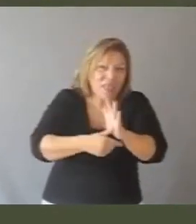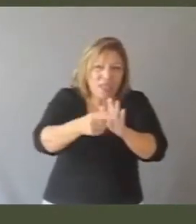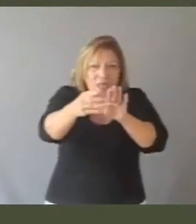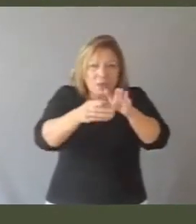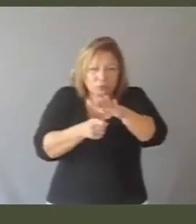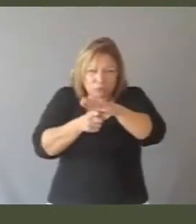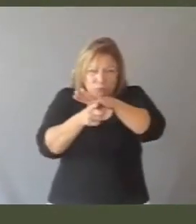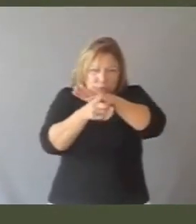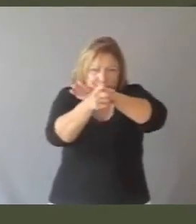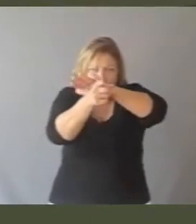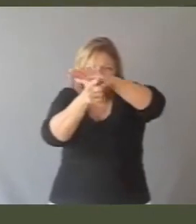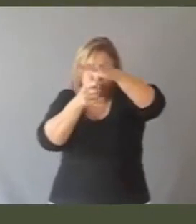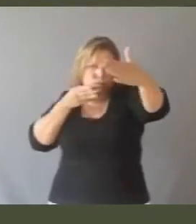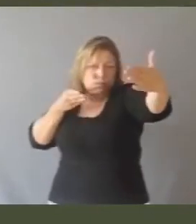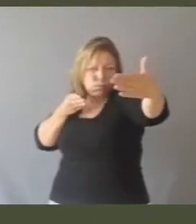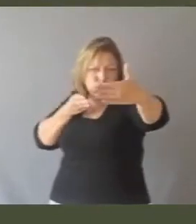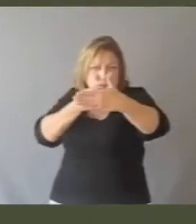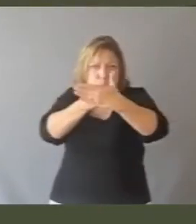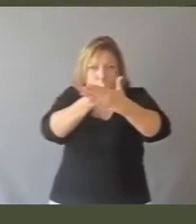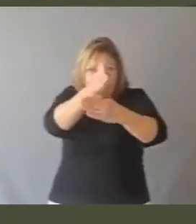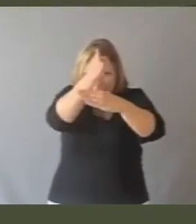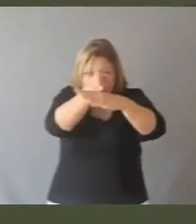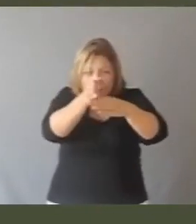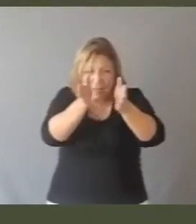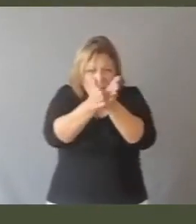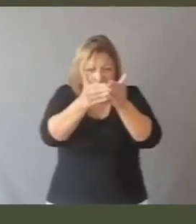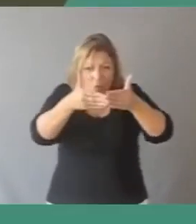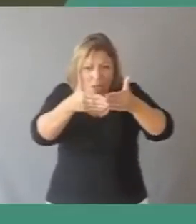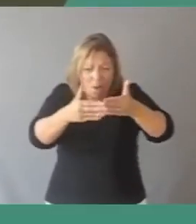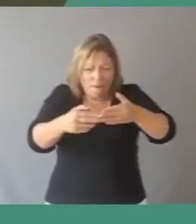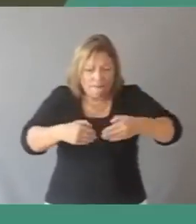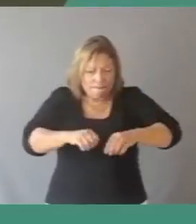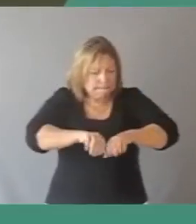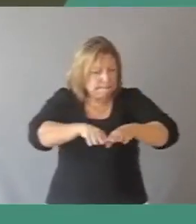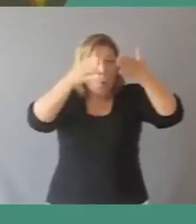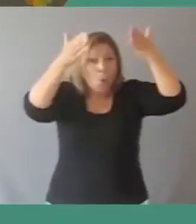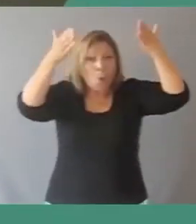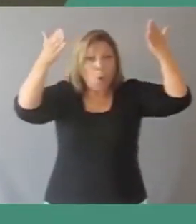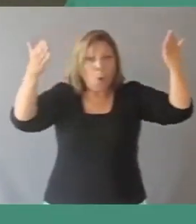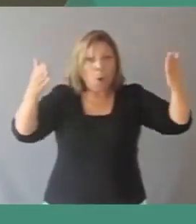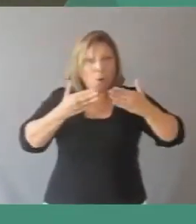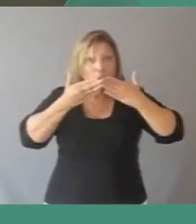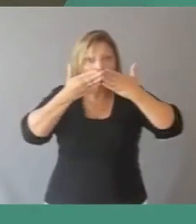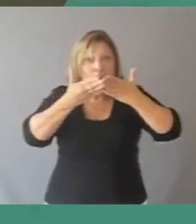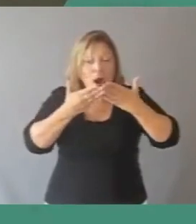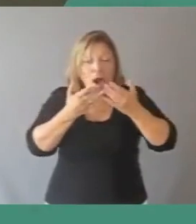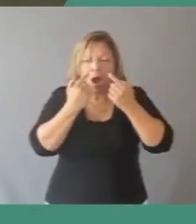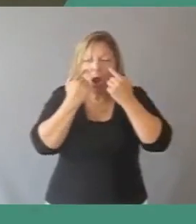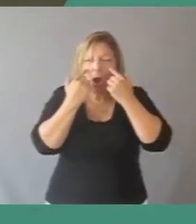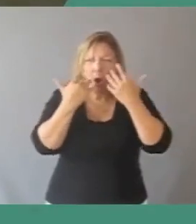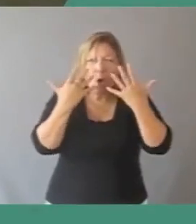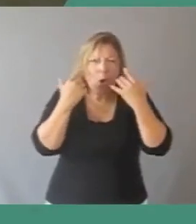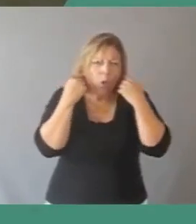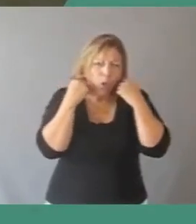torpedo llegó, chocó con el inmenso buque bien en el centro y reventó. No es posible darse cuenta